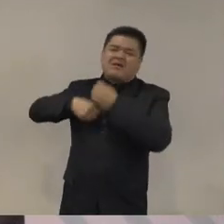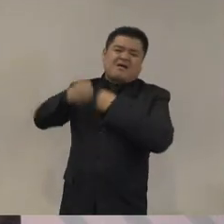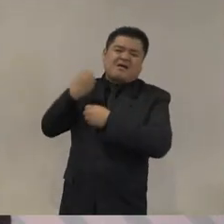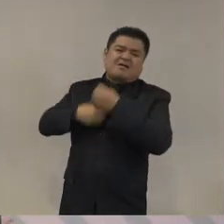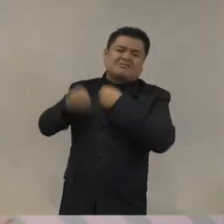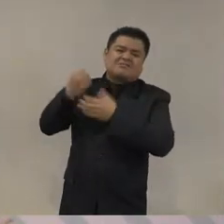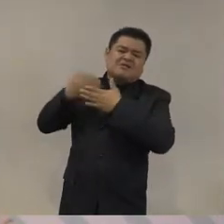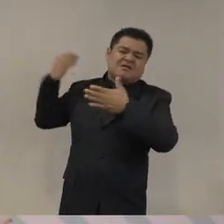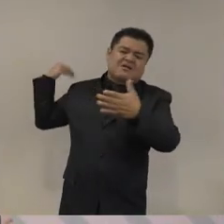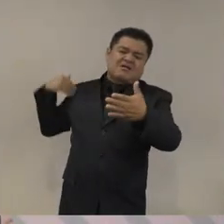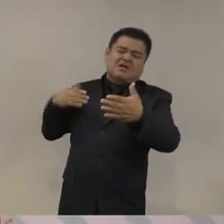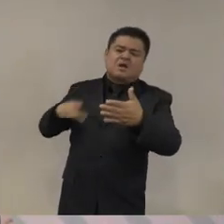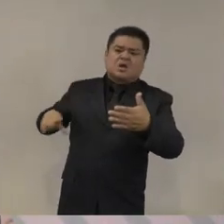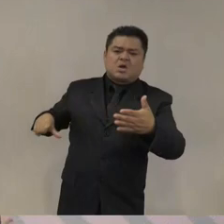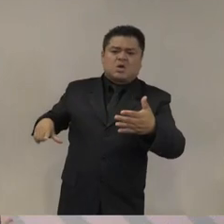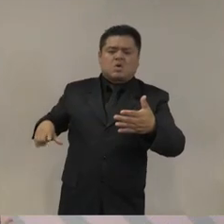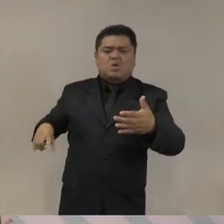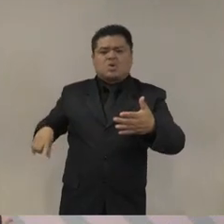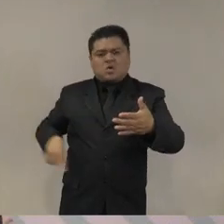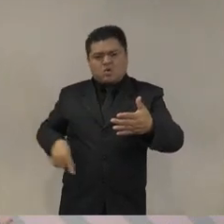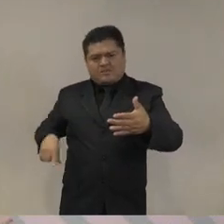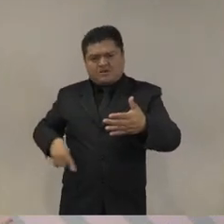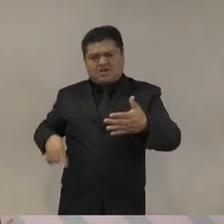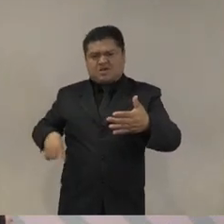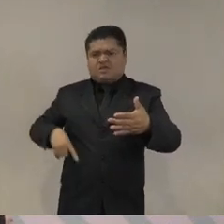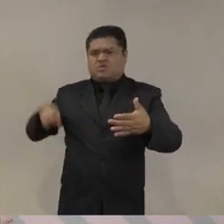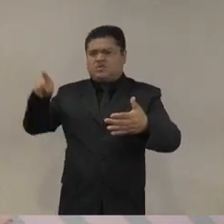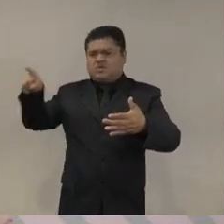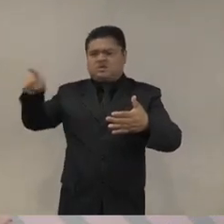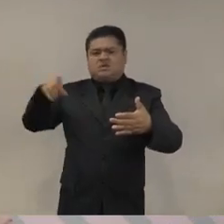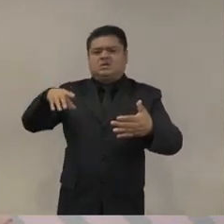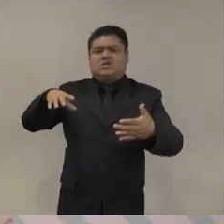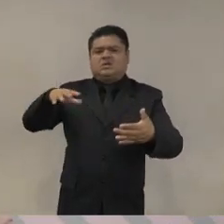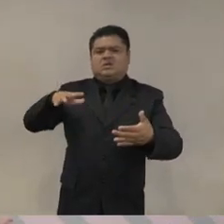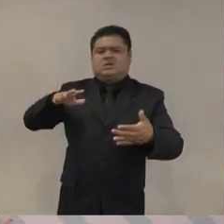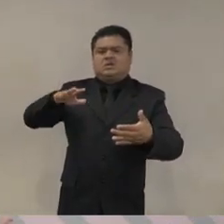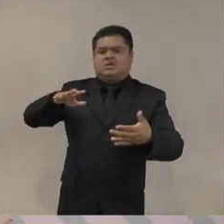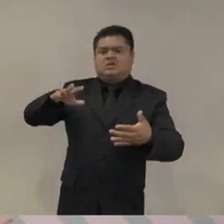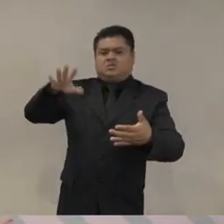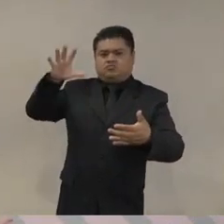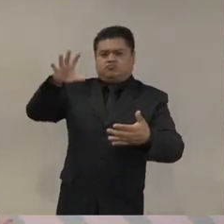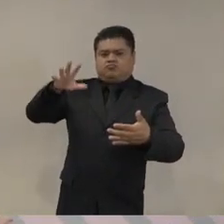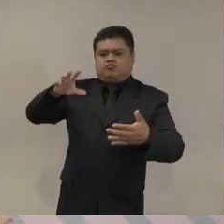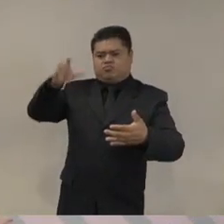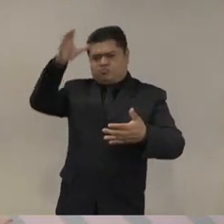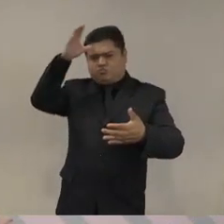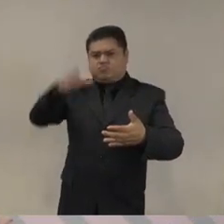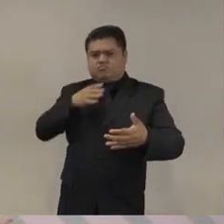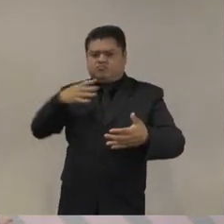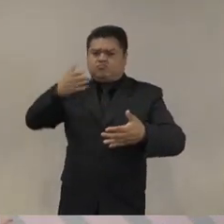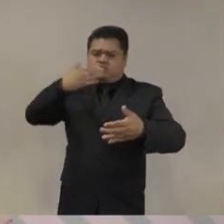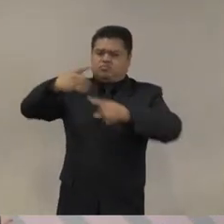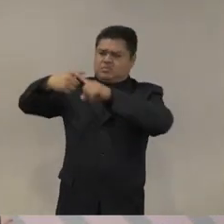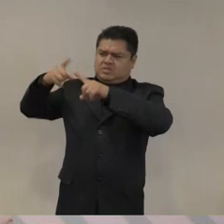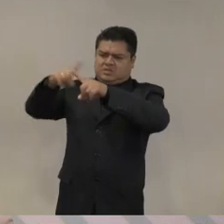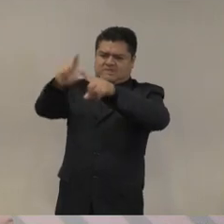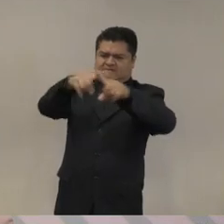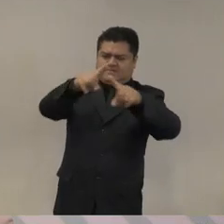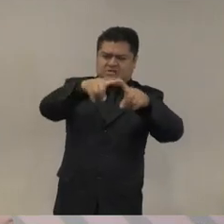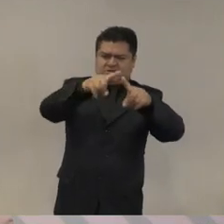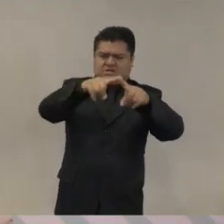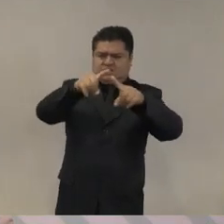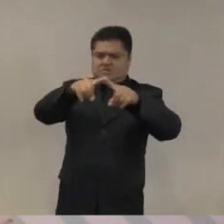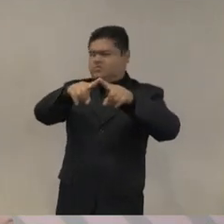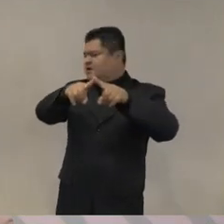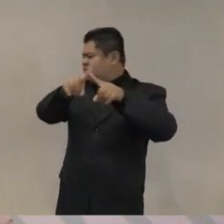gobernadores tanto de Coahuila como de Durango concentraron inversión pública y privada en las capitales en decreto de la región